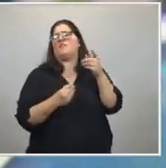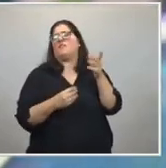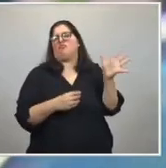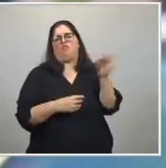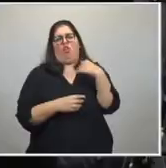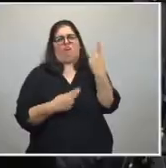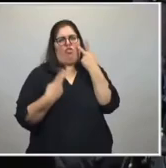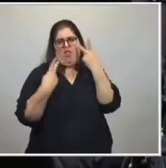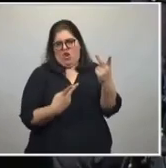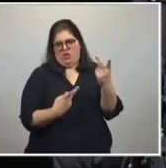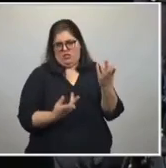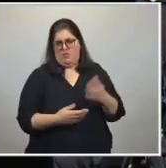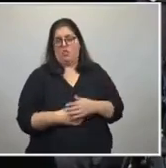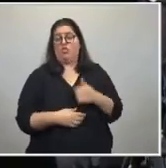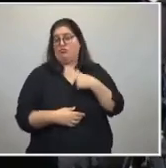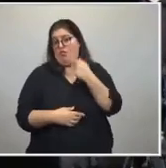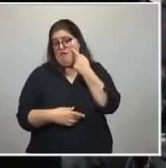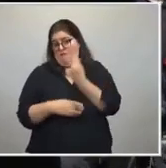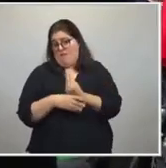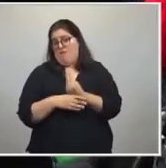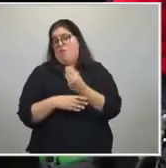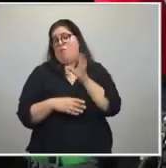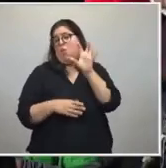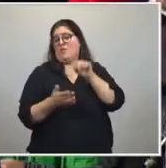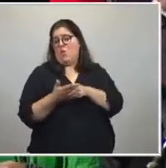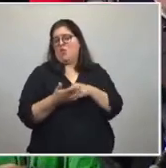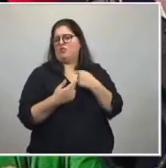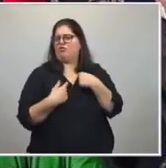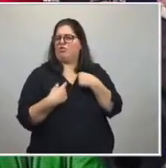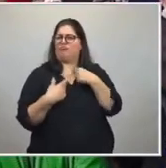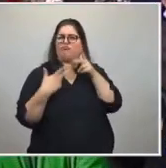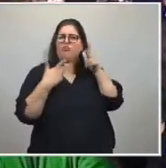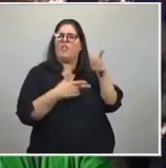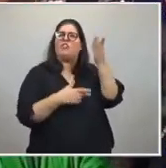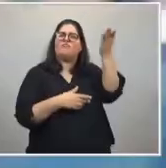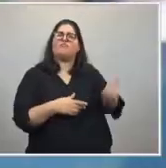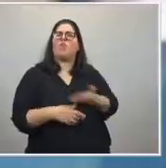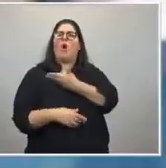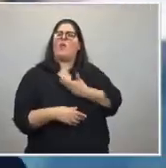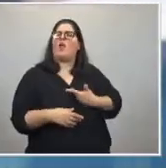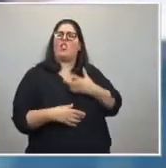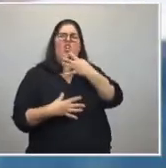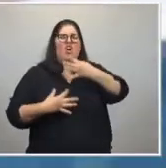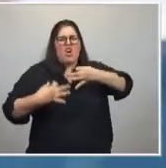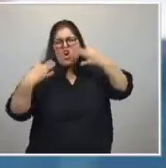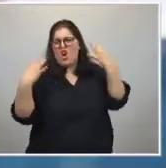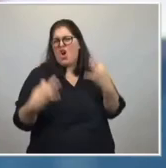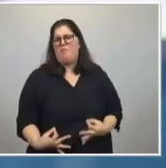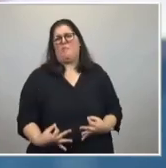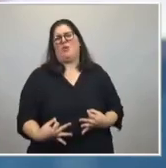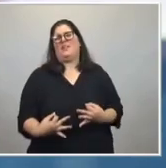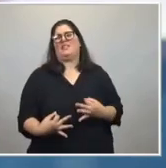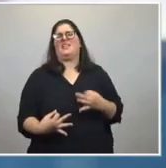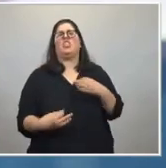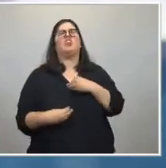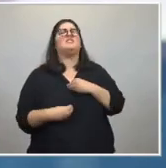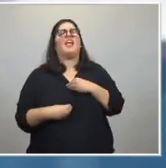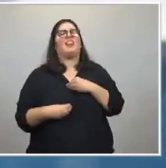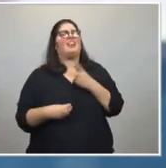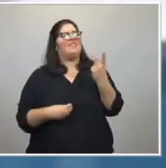lo digo como bonaerense, a un gobernador súper comprometido y sobre todo súper cercano.